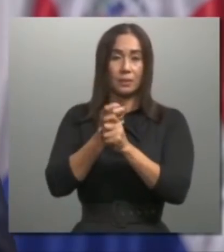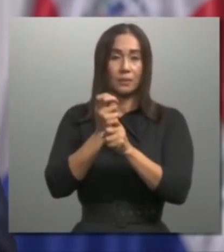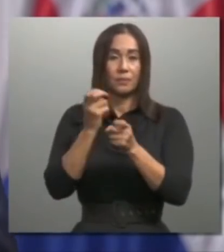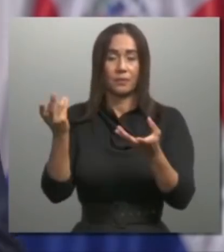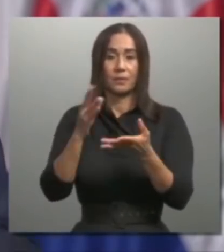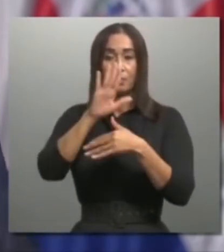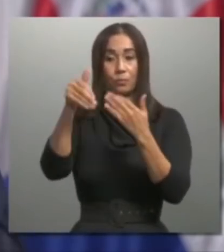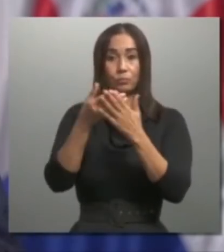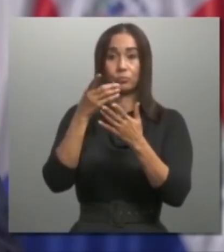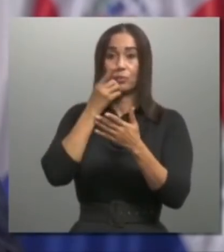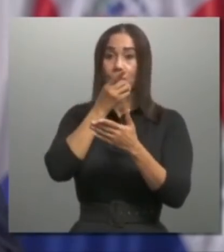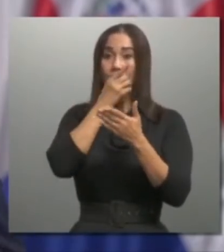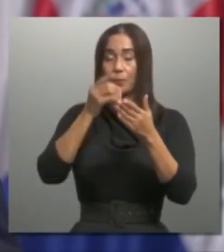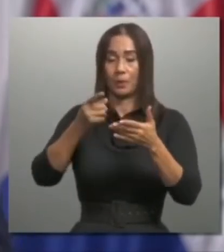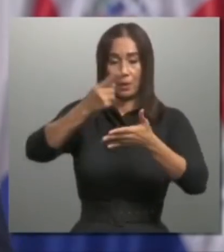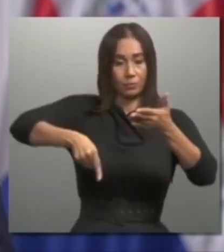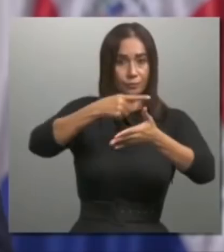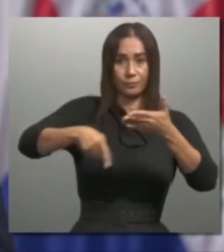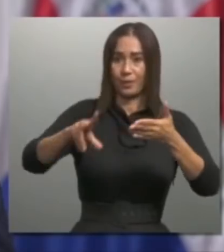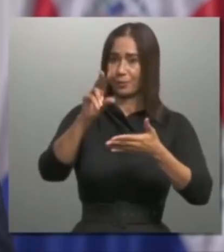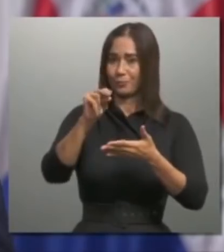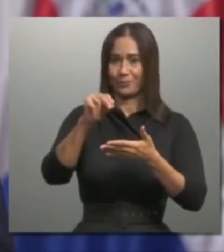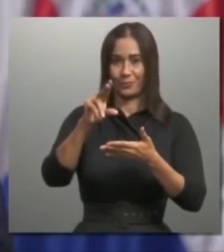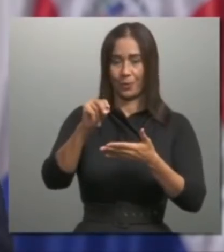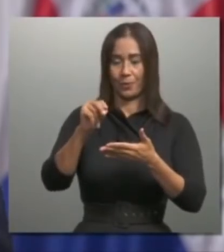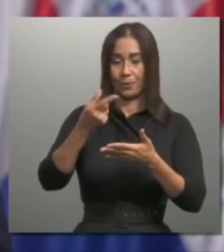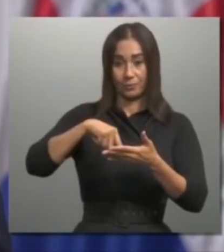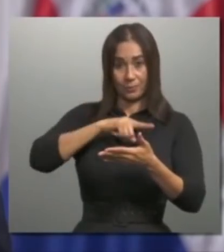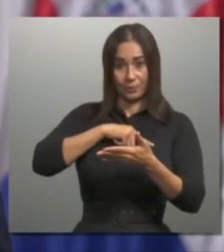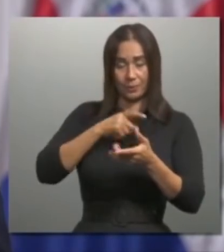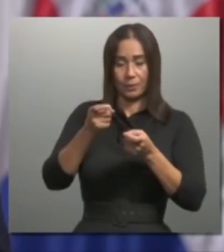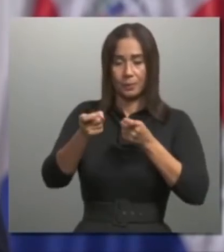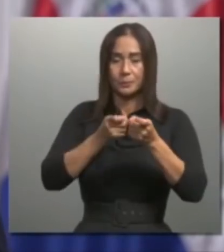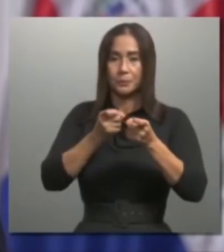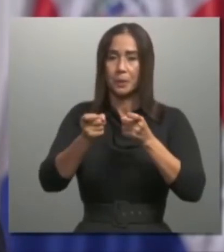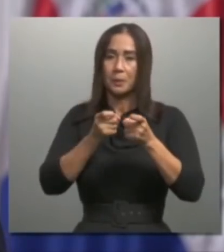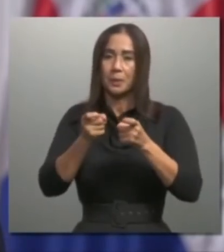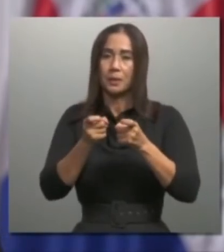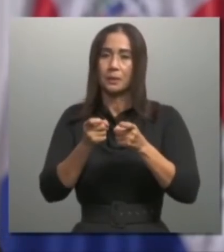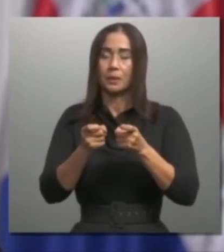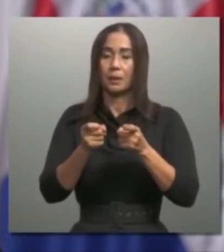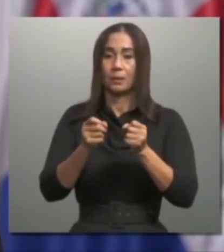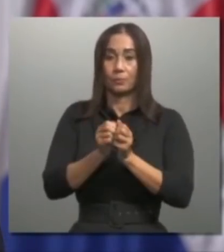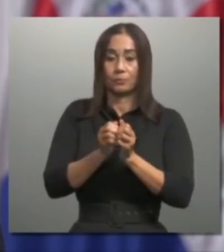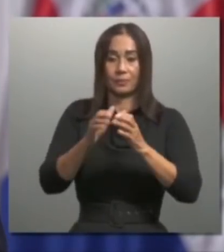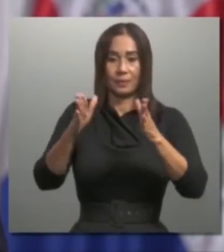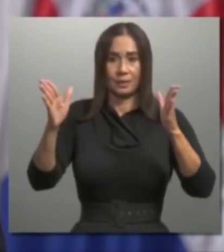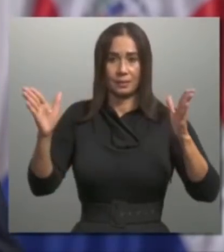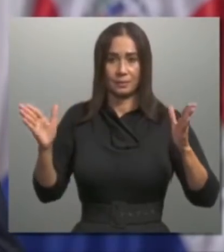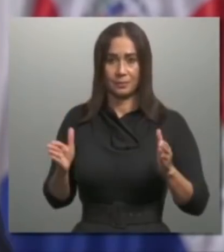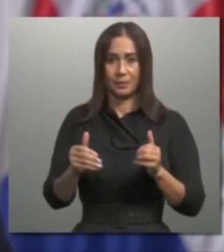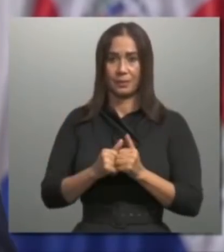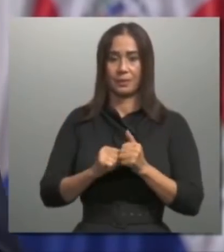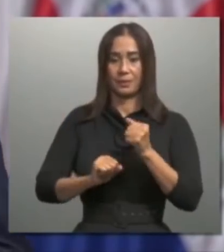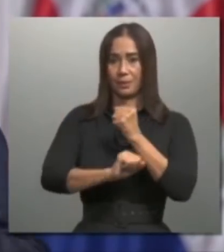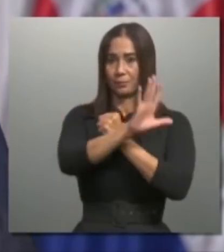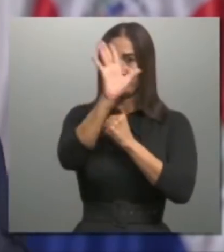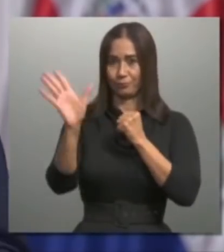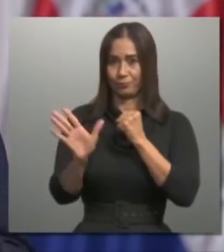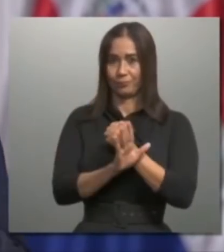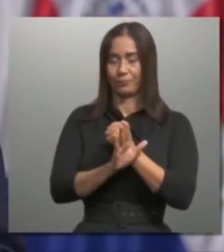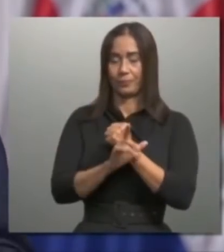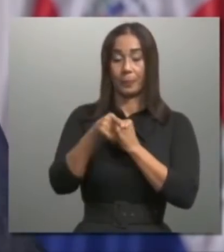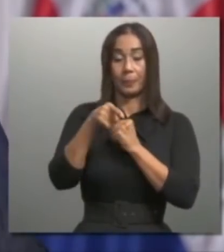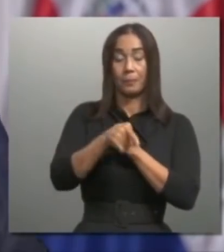eliminar. Por eso, ahora la vamos a administrar con transparencia y eficiencia. Vamos a hacer que este